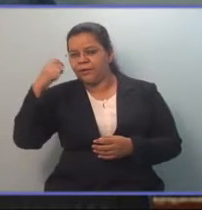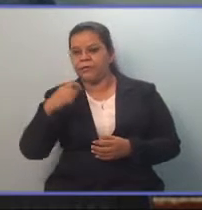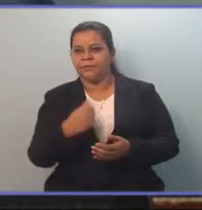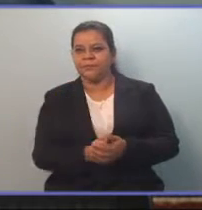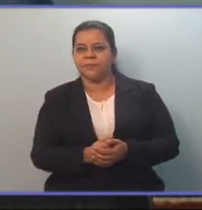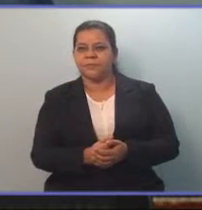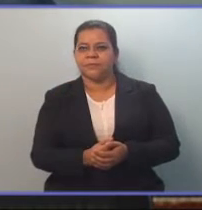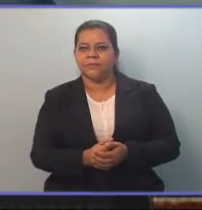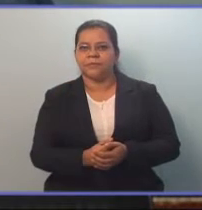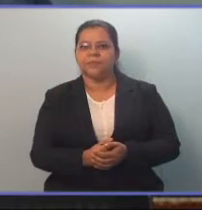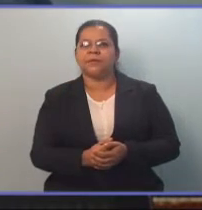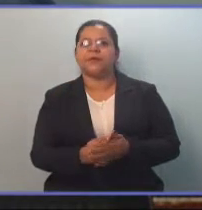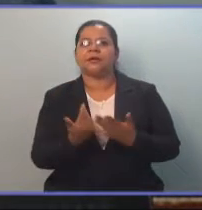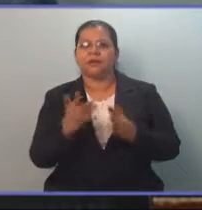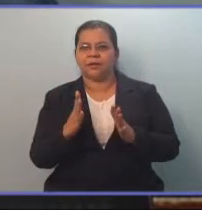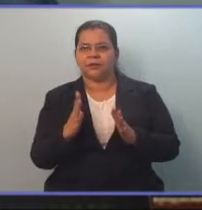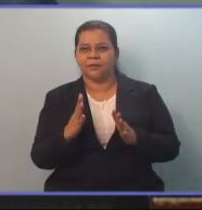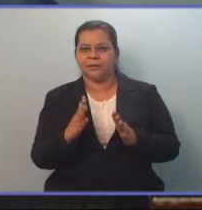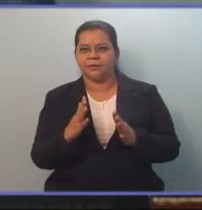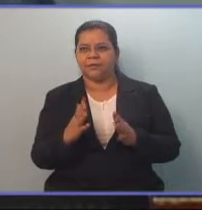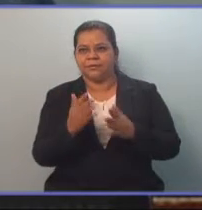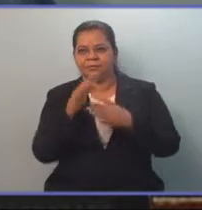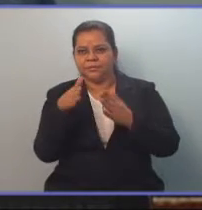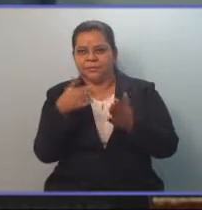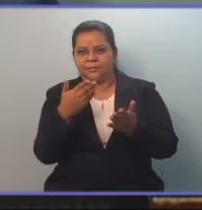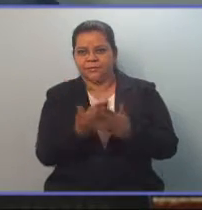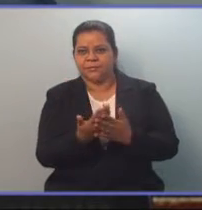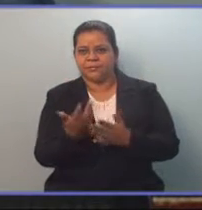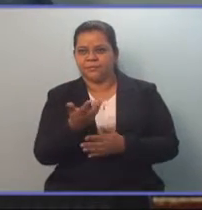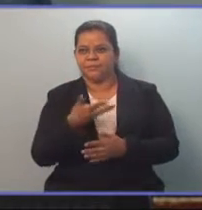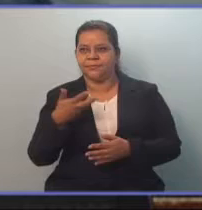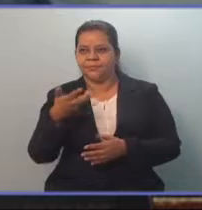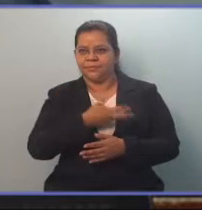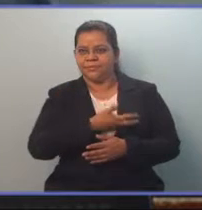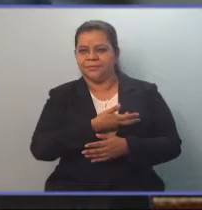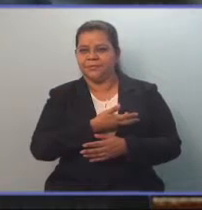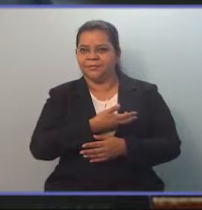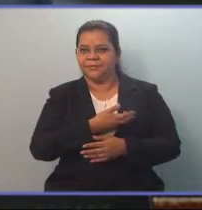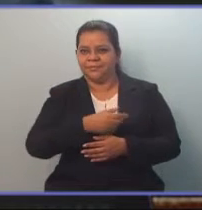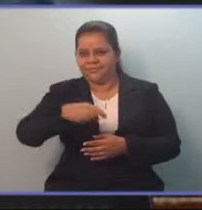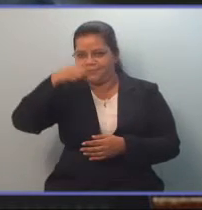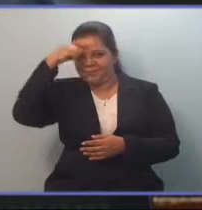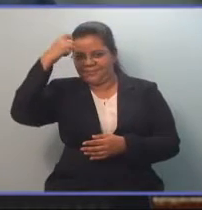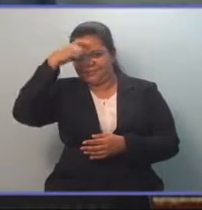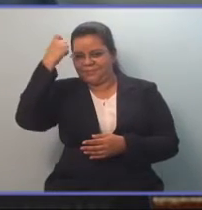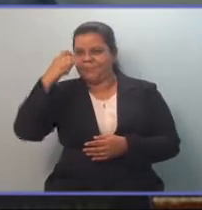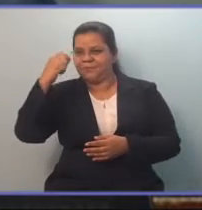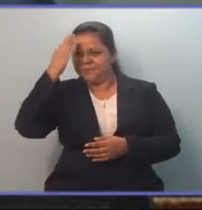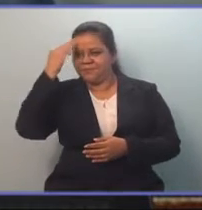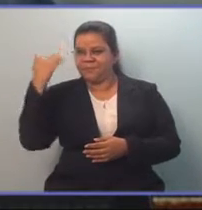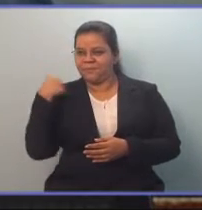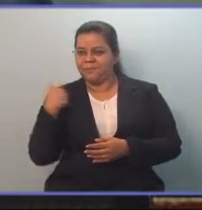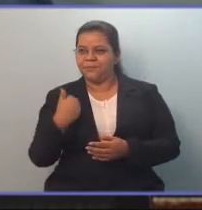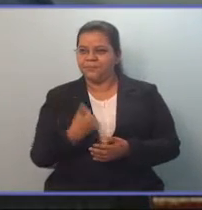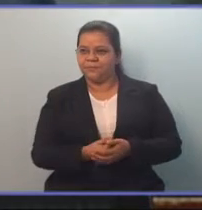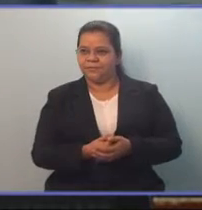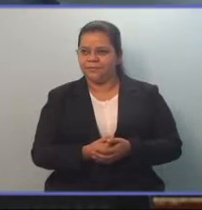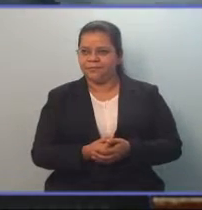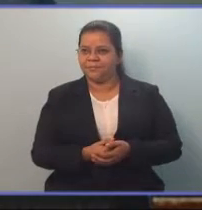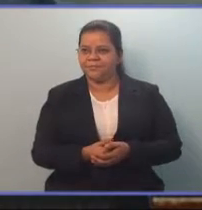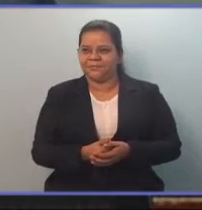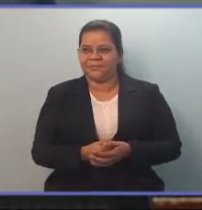Me congratula de especial manera saber de que hay muchas mujeres jefas de hogar. A estas mujeres